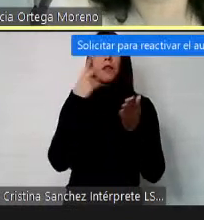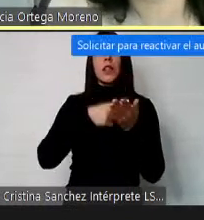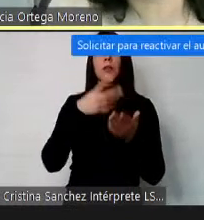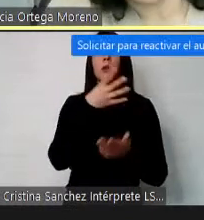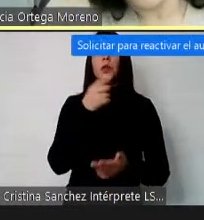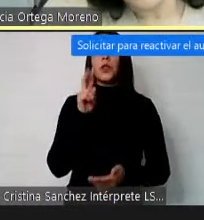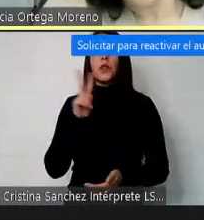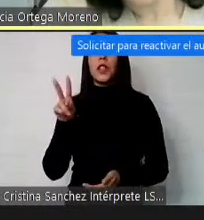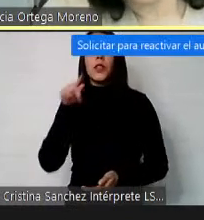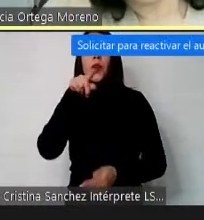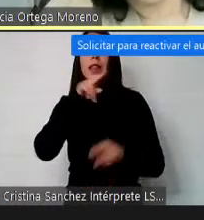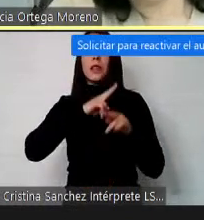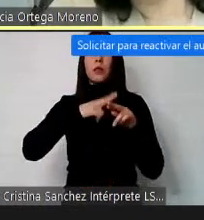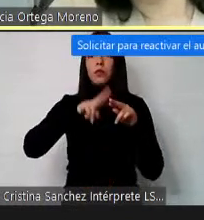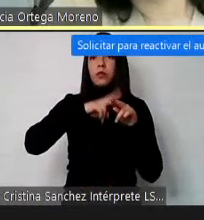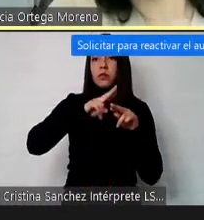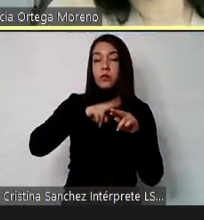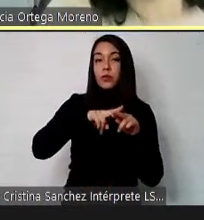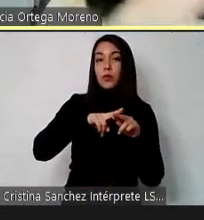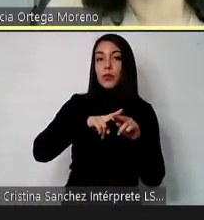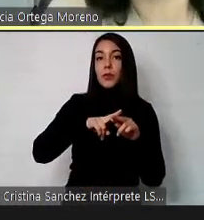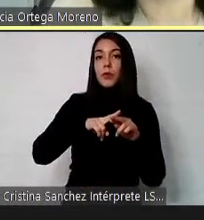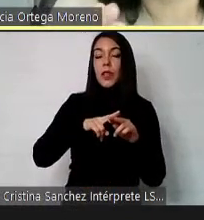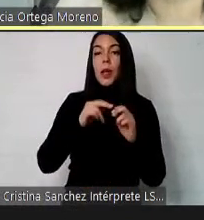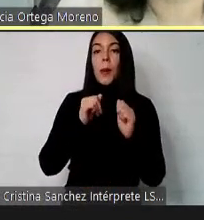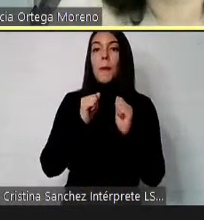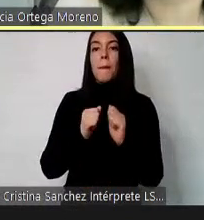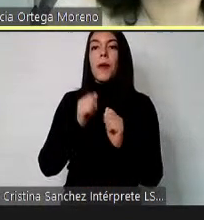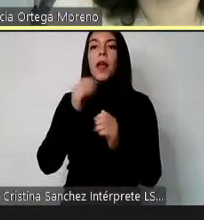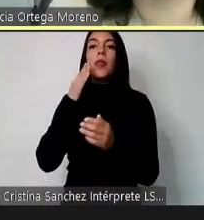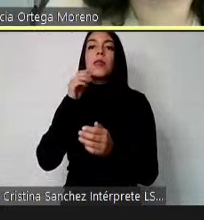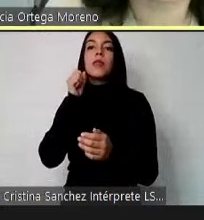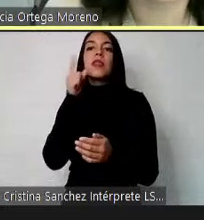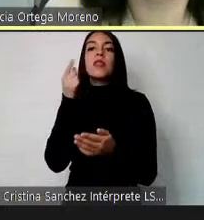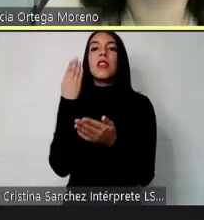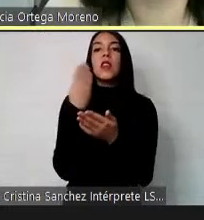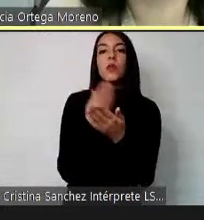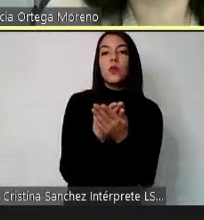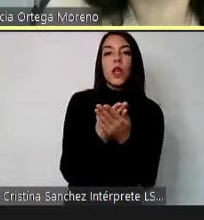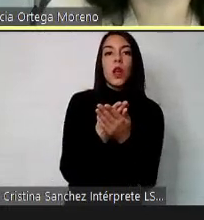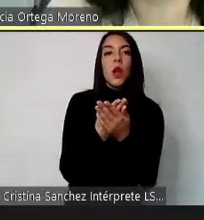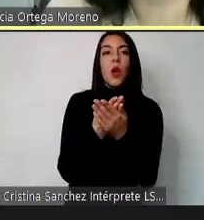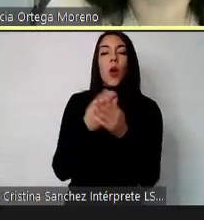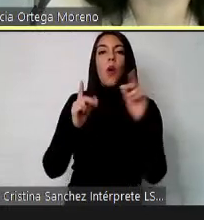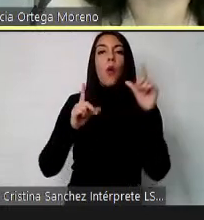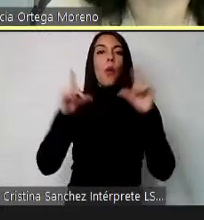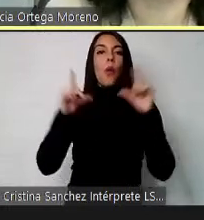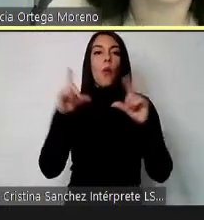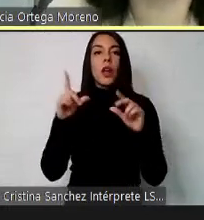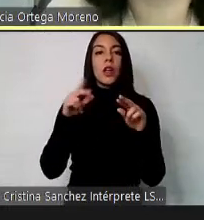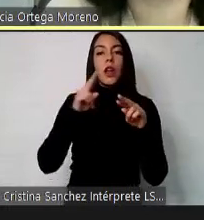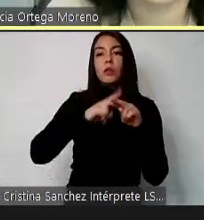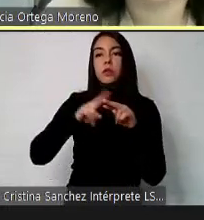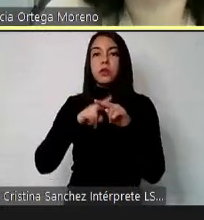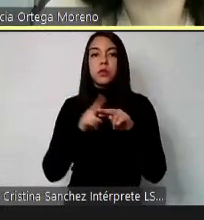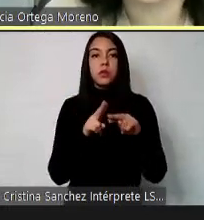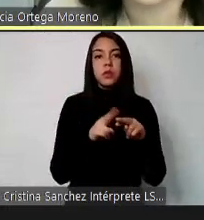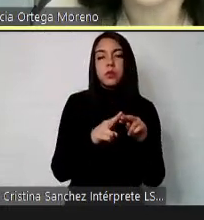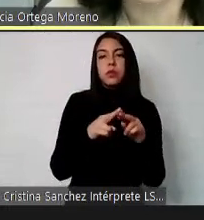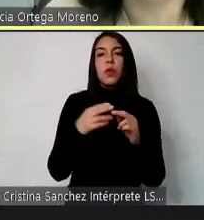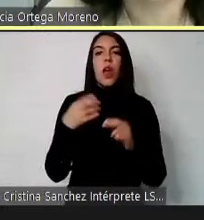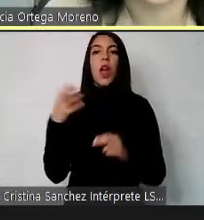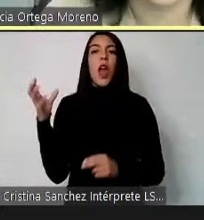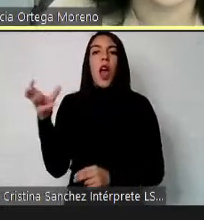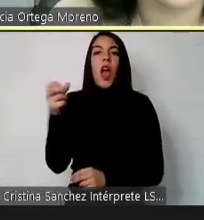acción permite que se pueda denunciar cualquier acción o omisión arbitraria o ilegal por la cual una persona sufre amenaza perturbación o